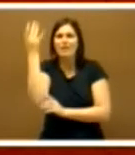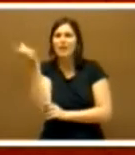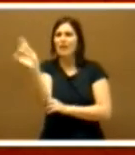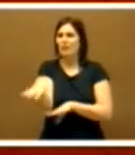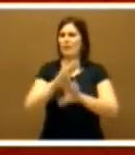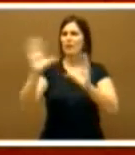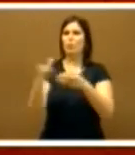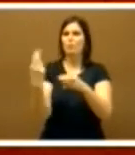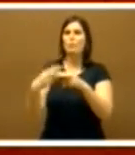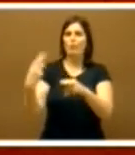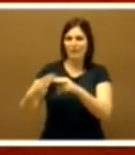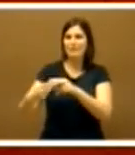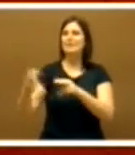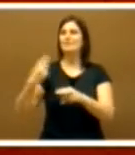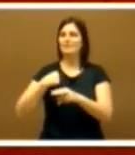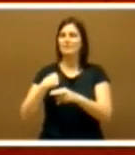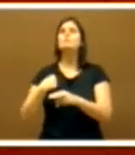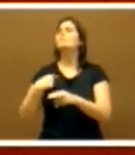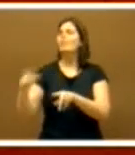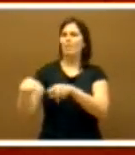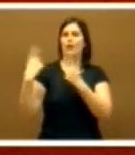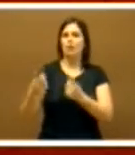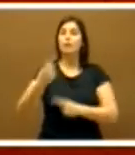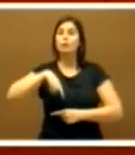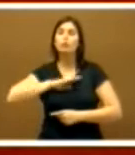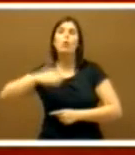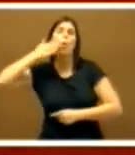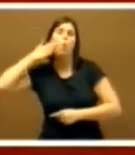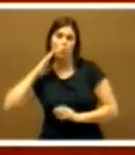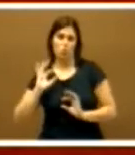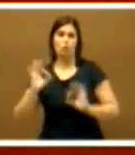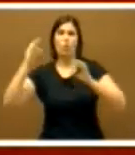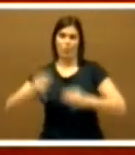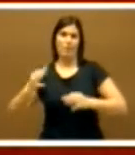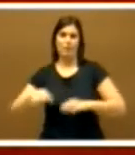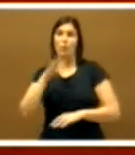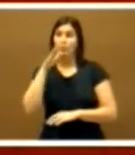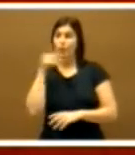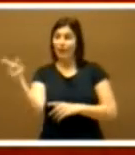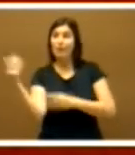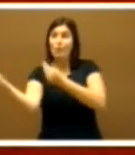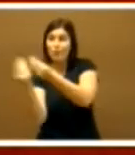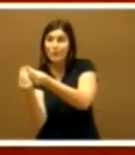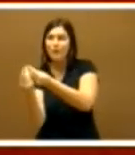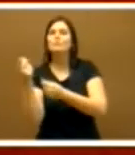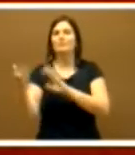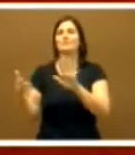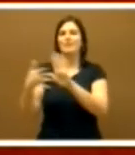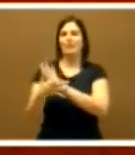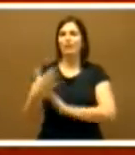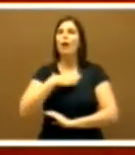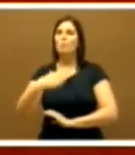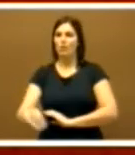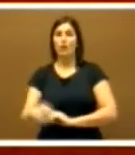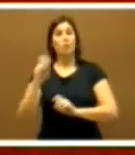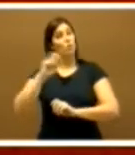nuestros partidos. Podemos estar orgullosos de ello, porque contigo fue posible lo que con otros